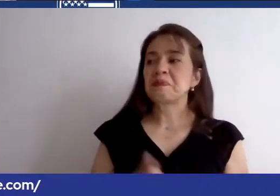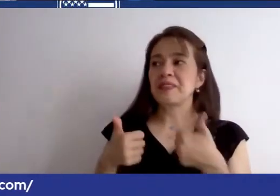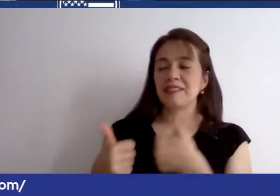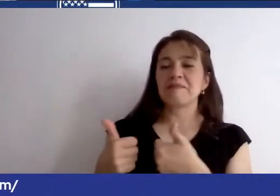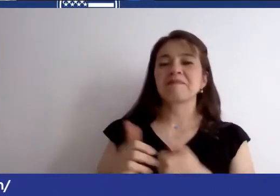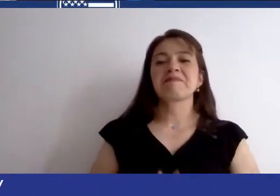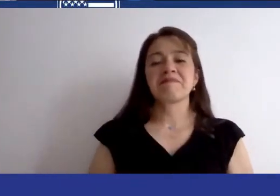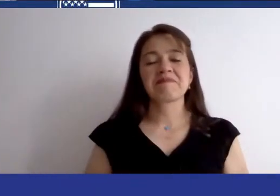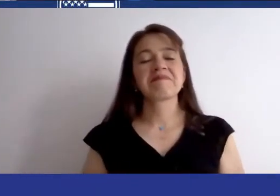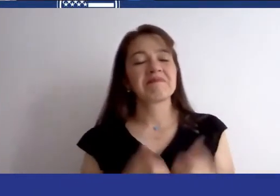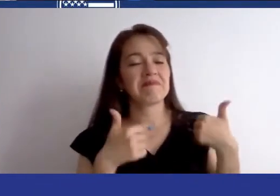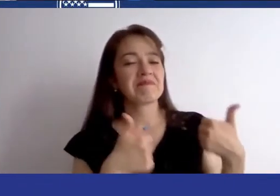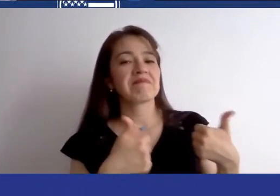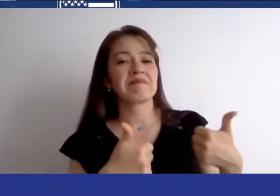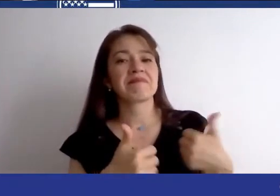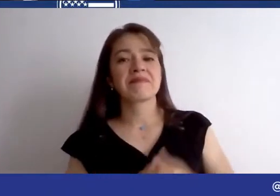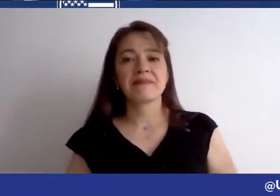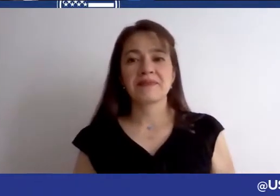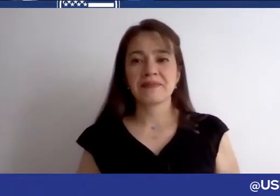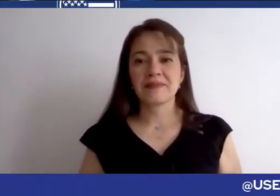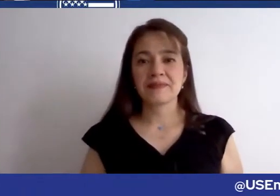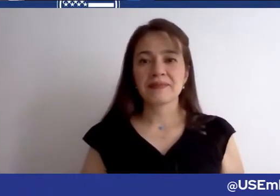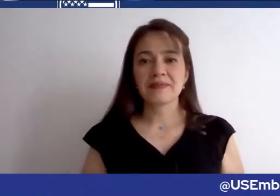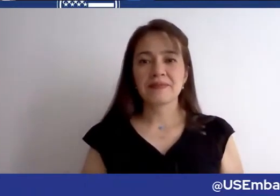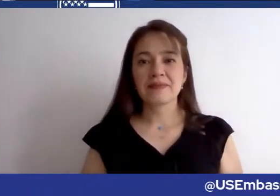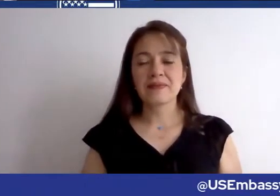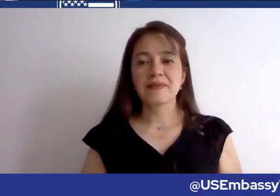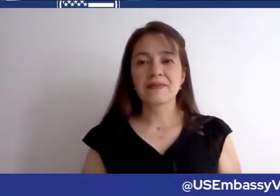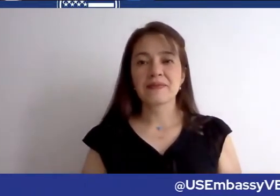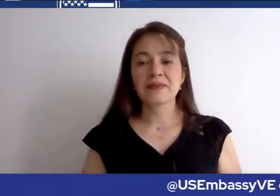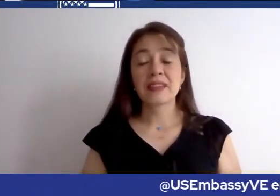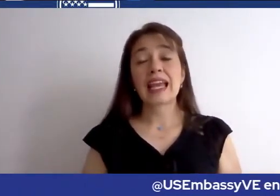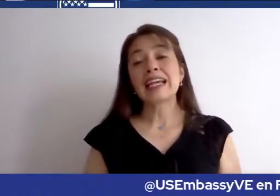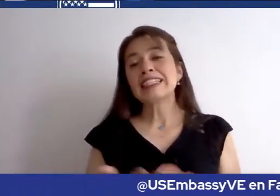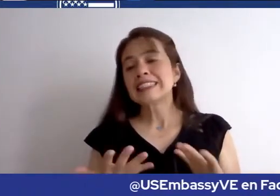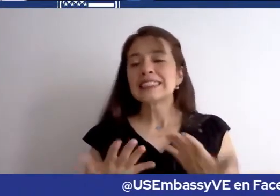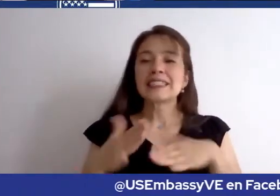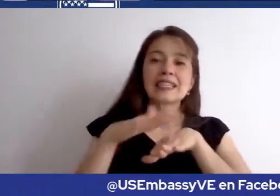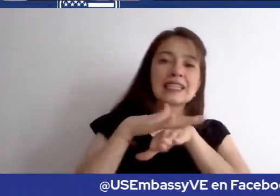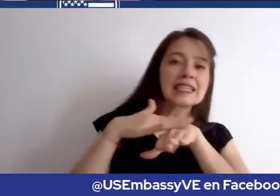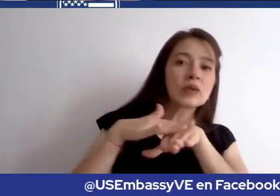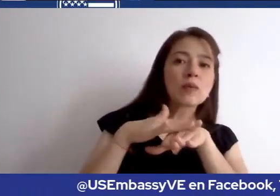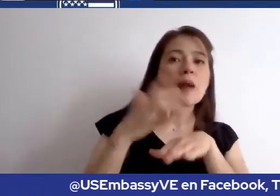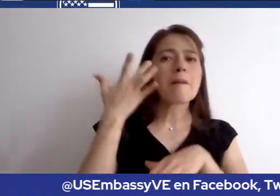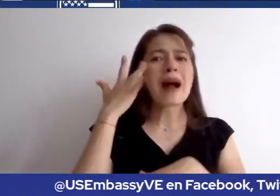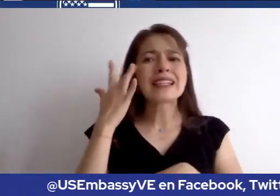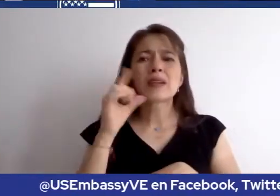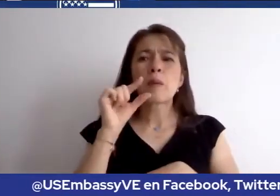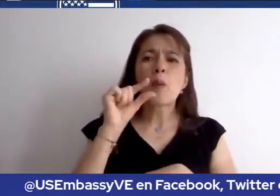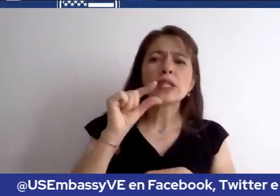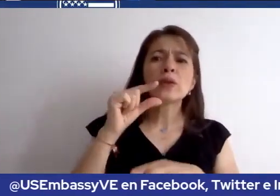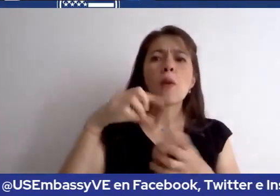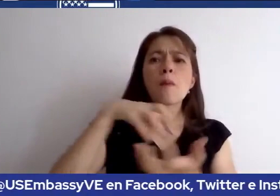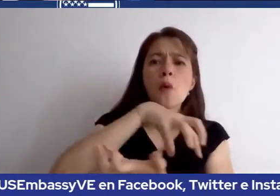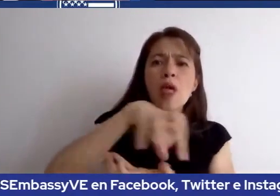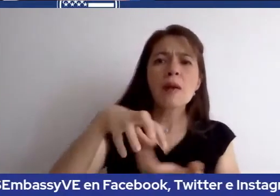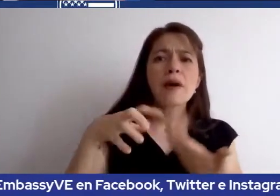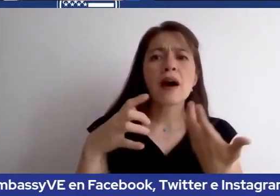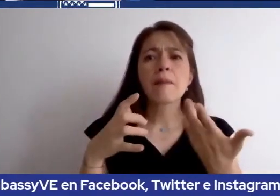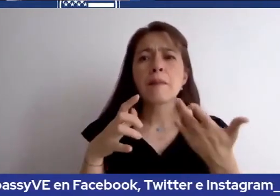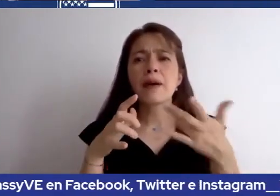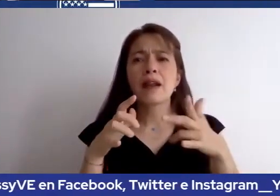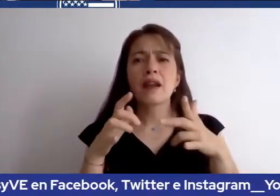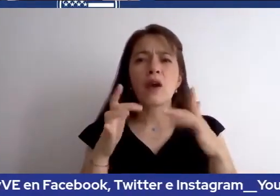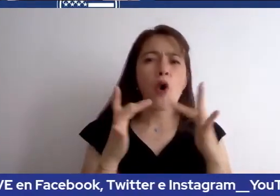bien muy bien bueno qué pena parece que estamos teniendo un poco problema con la imagen